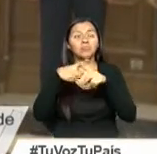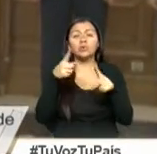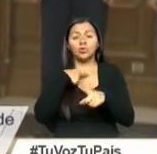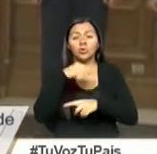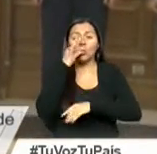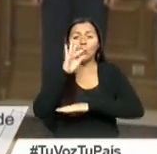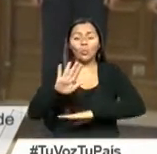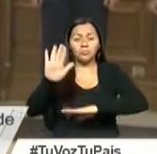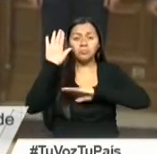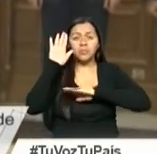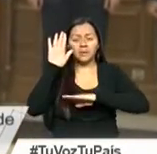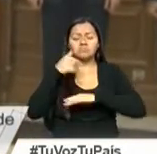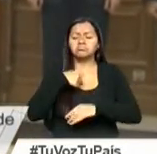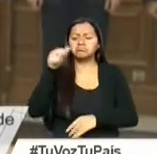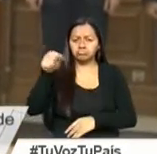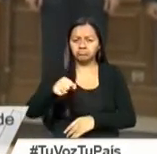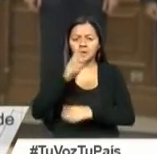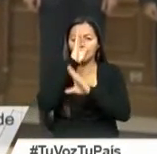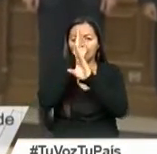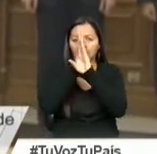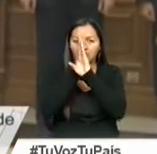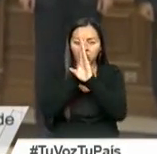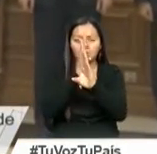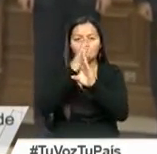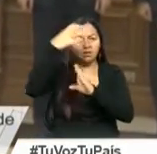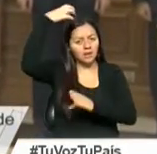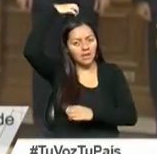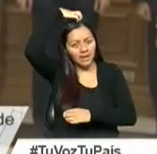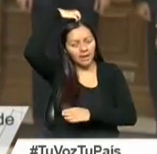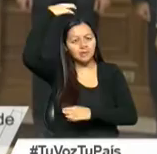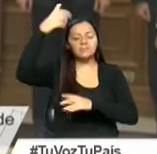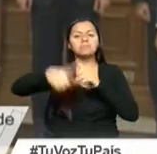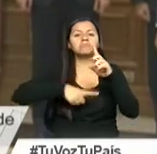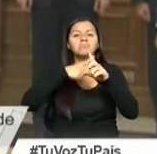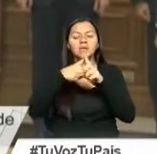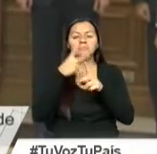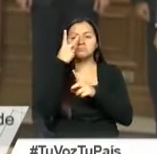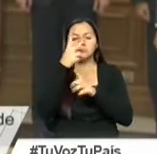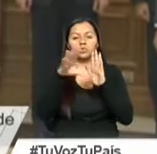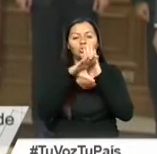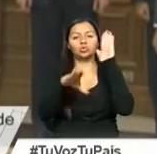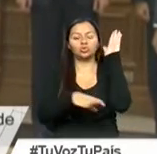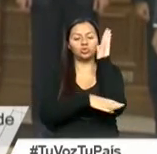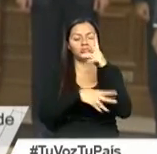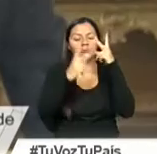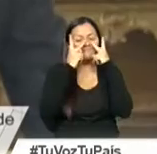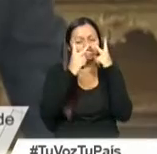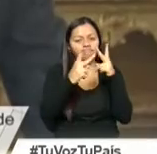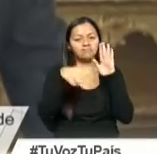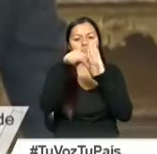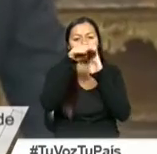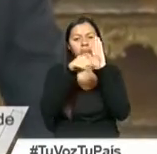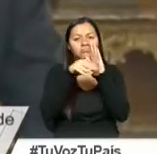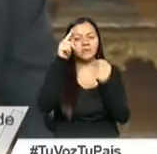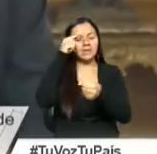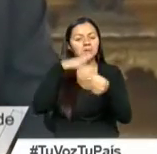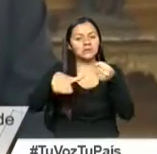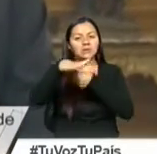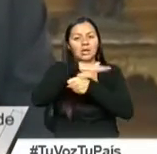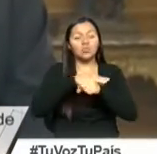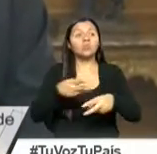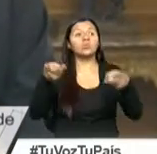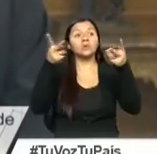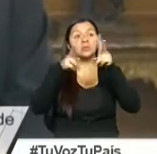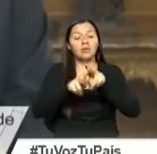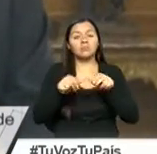del gobierno con lealtad al rey y guardar y hacer guardar la constitución como norma fundamental del Estado, así como